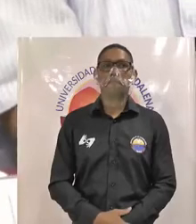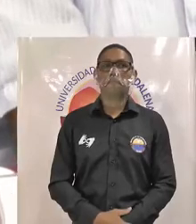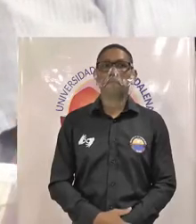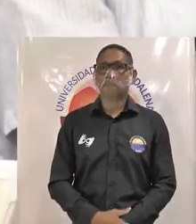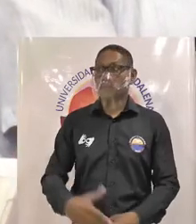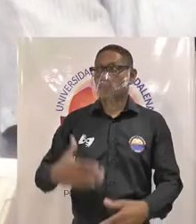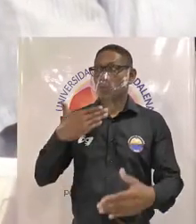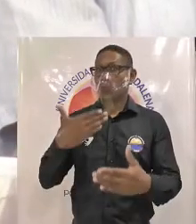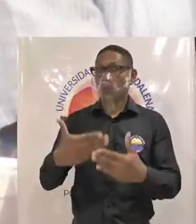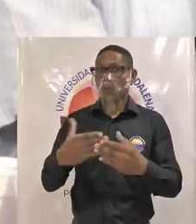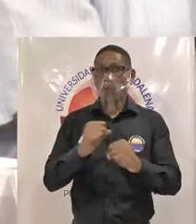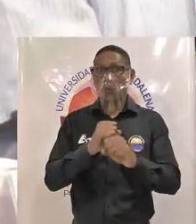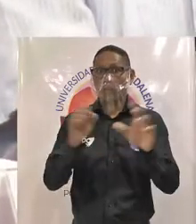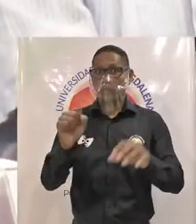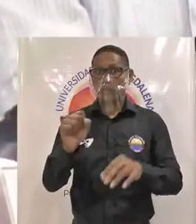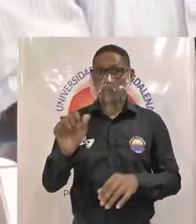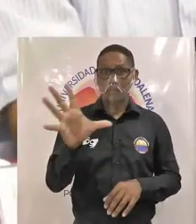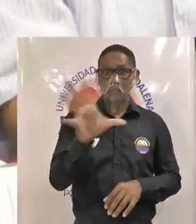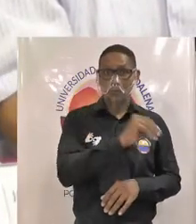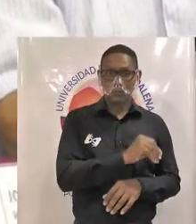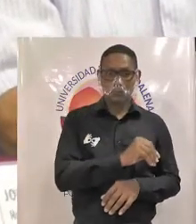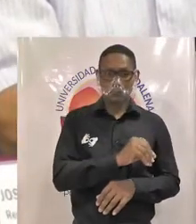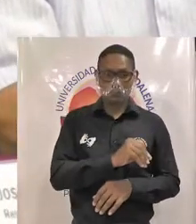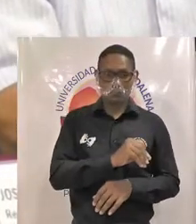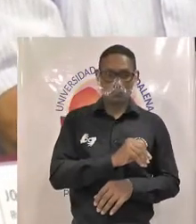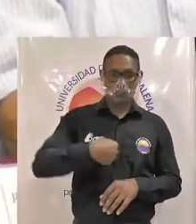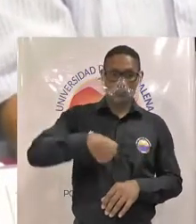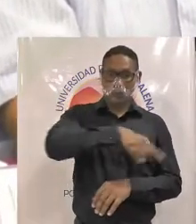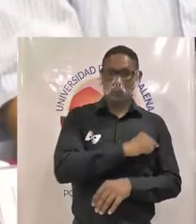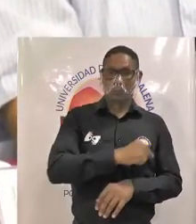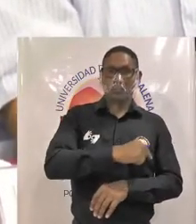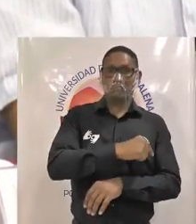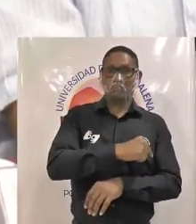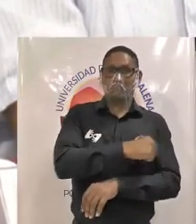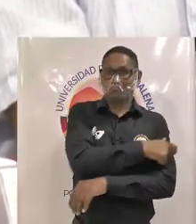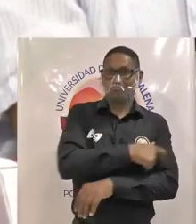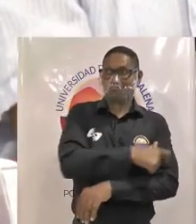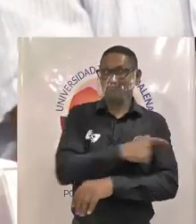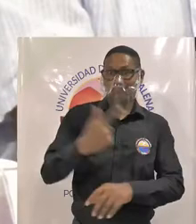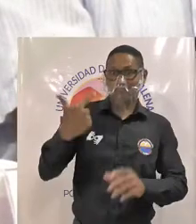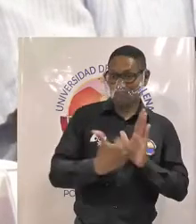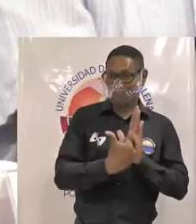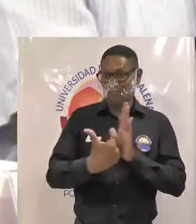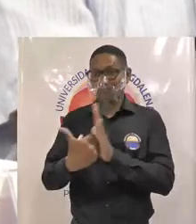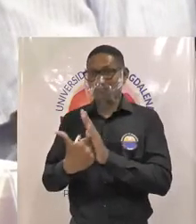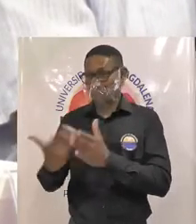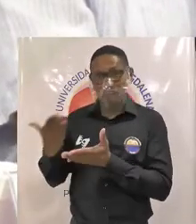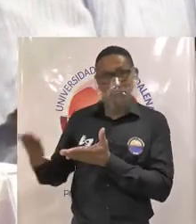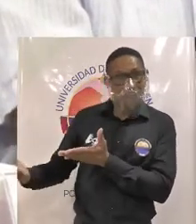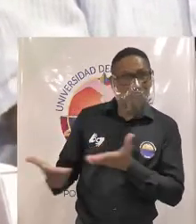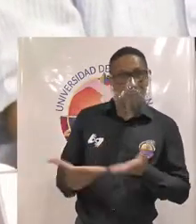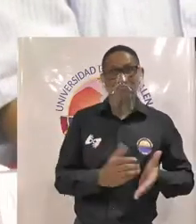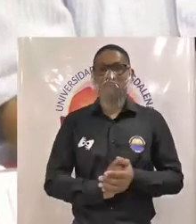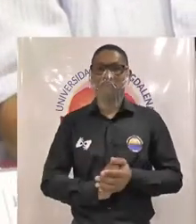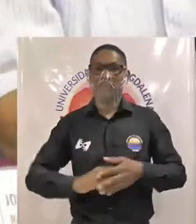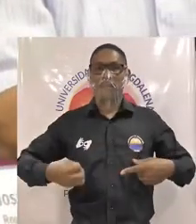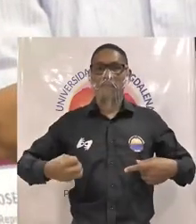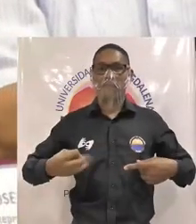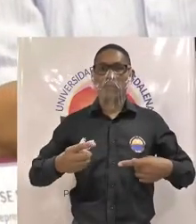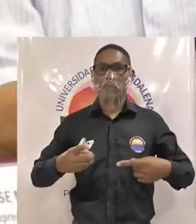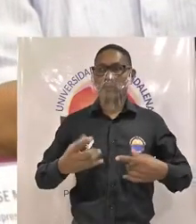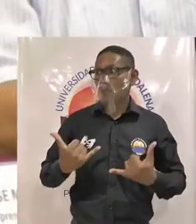Buenos días para todos en nombre del Comité de Garantías les damos la bienvenida a este foro damos por